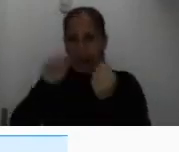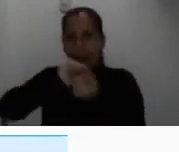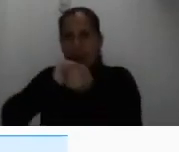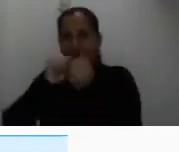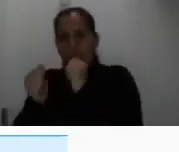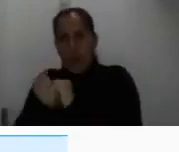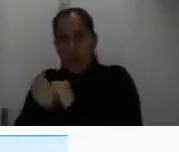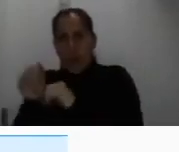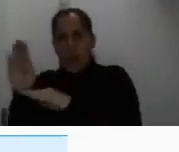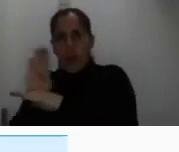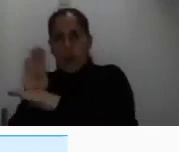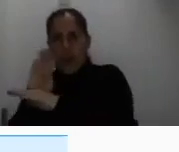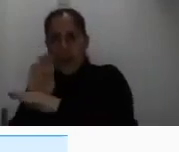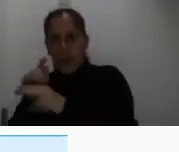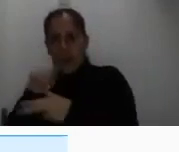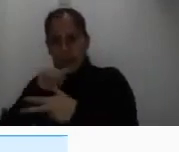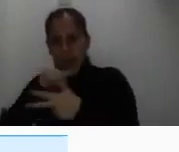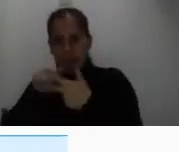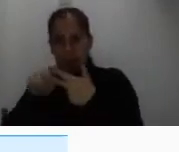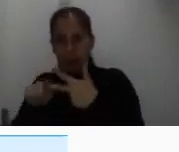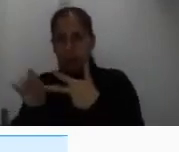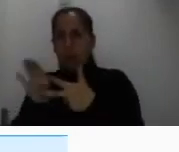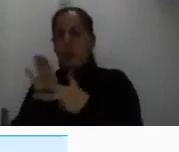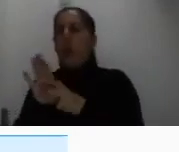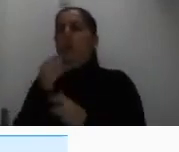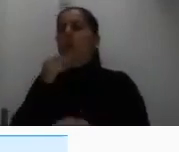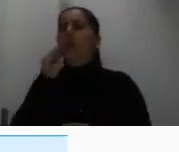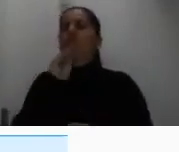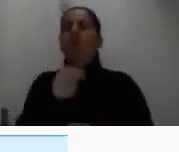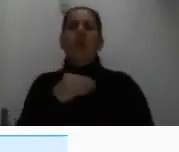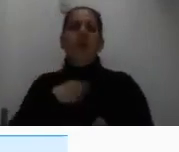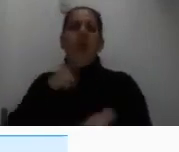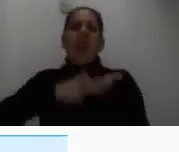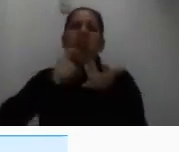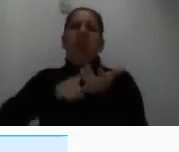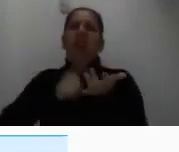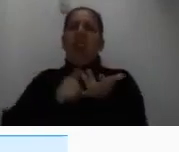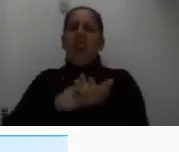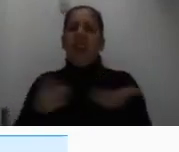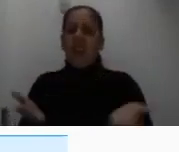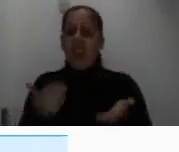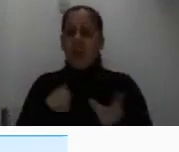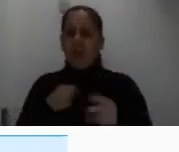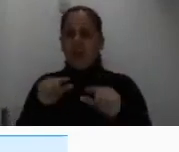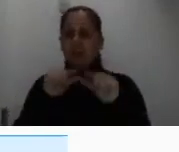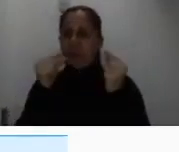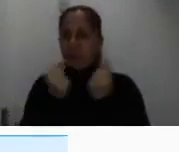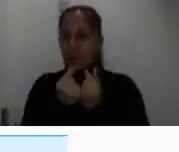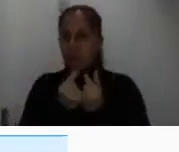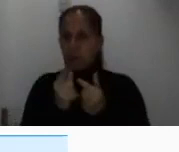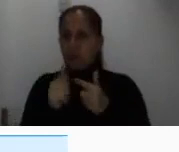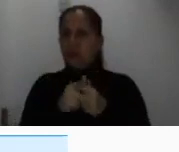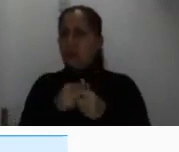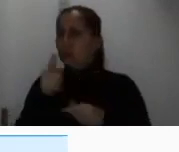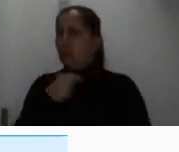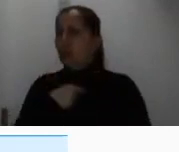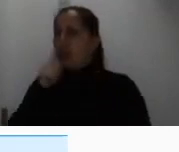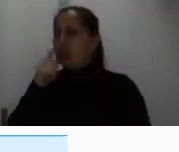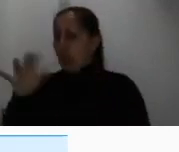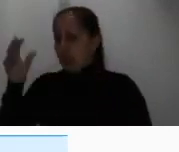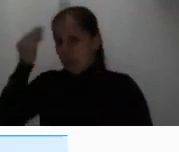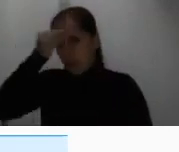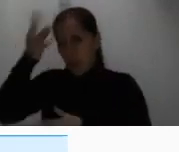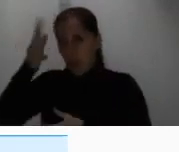Entonces, ejemplo, si ustedes aquí digitan la deuda o nos pasa con el grupo familiar también, ustedes, una vez que tienen toda la información